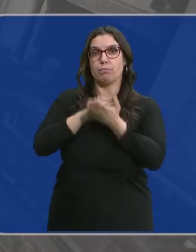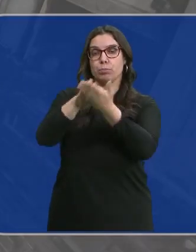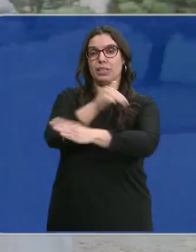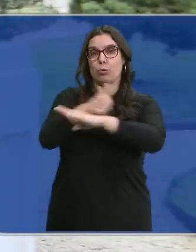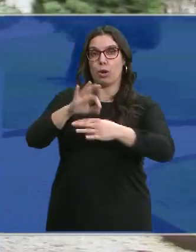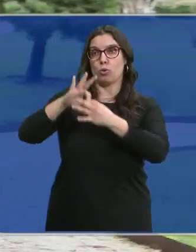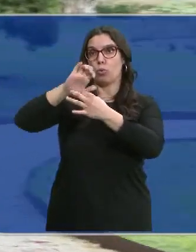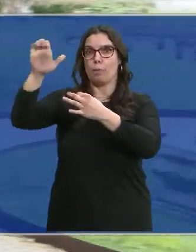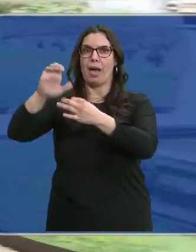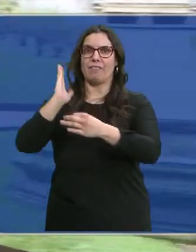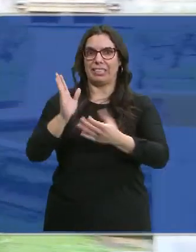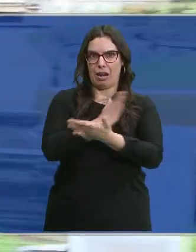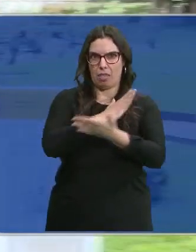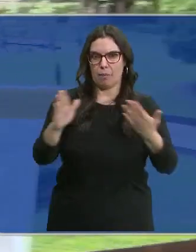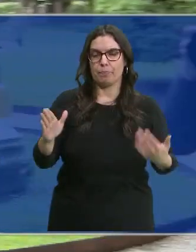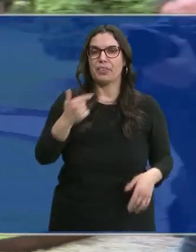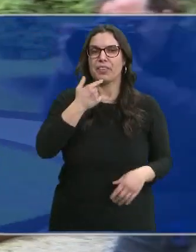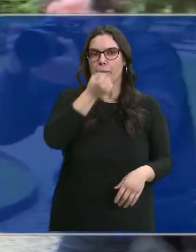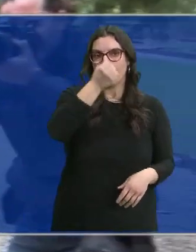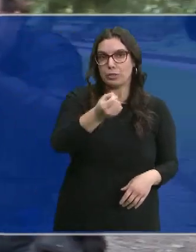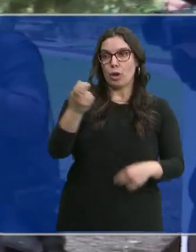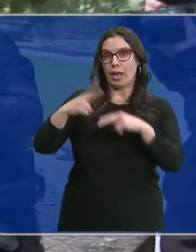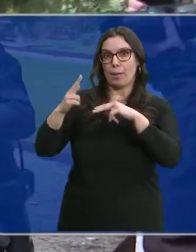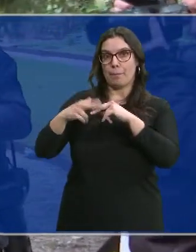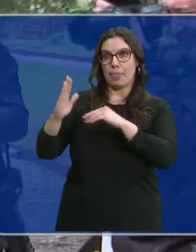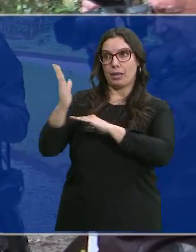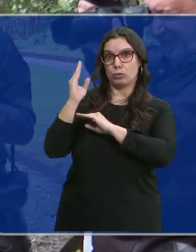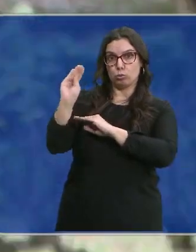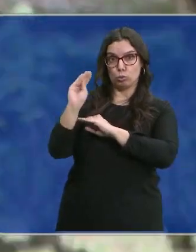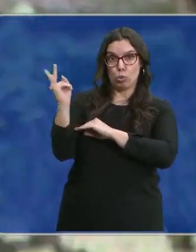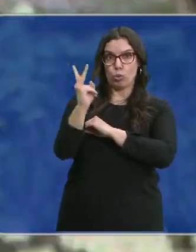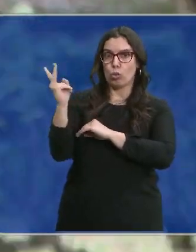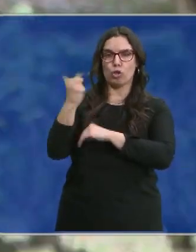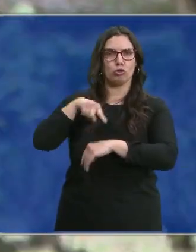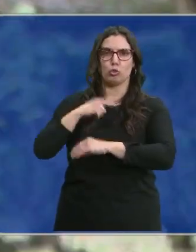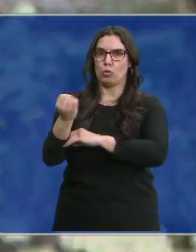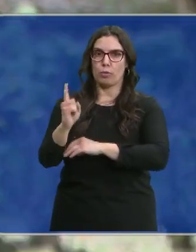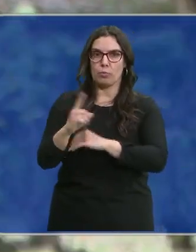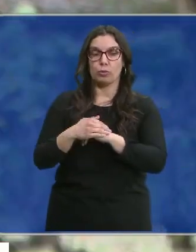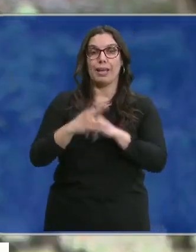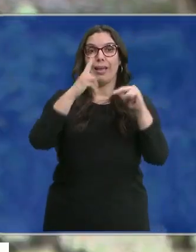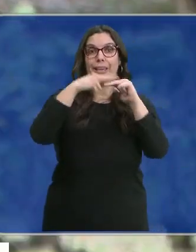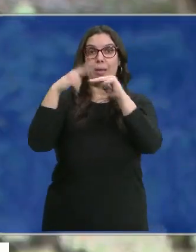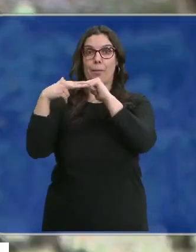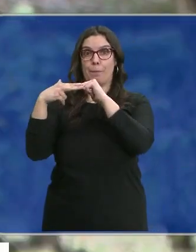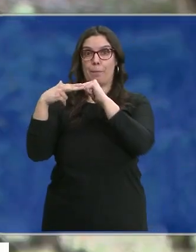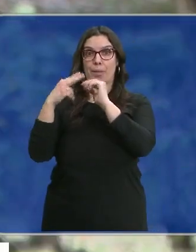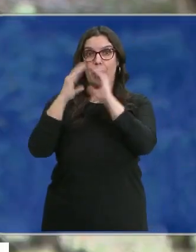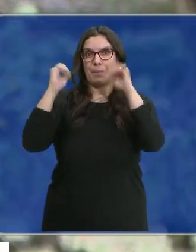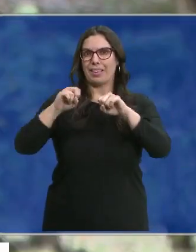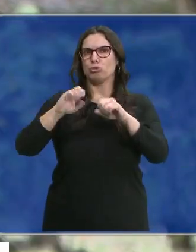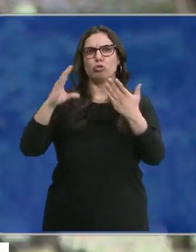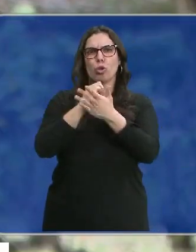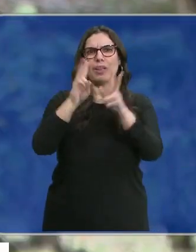de la Unión Europea. El PSOE dice que no apoyará las enmiendas de Junts y Esquerra. Las enmiendas pactadas, que son todas